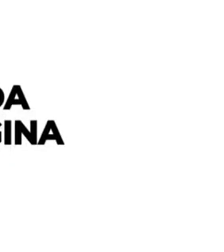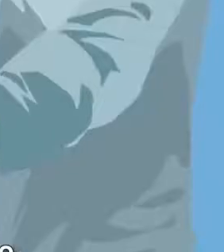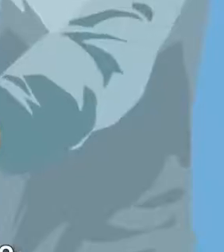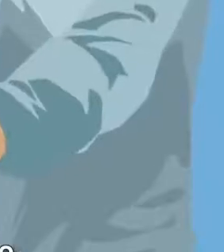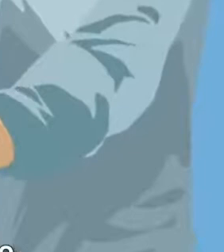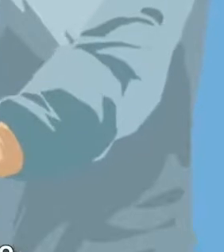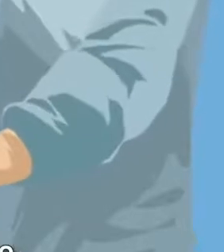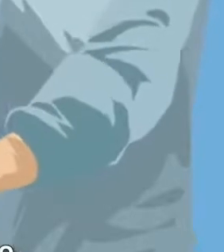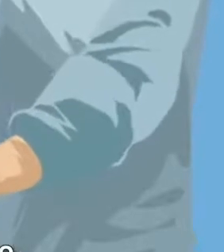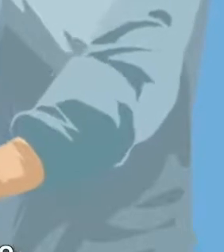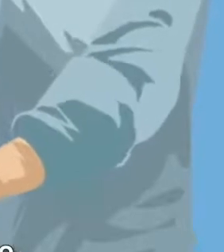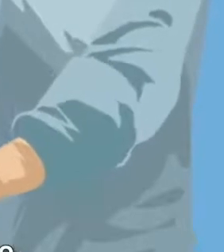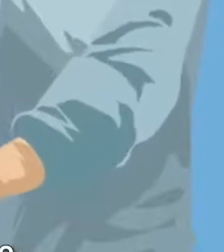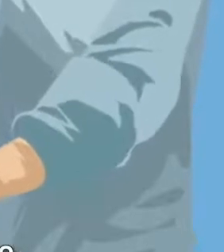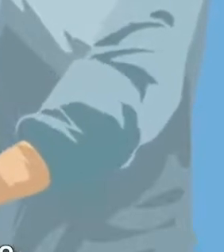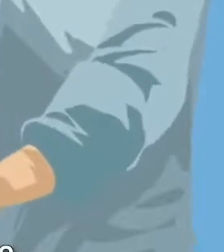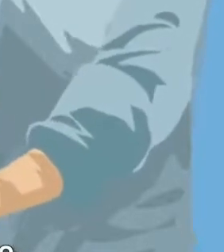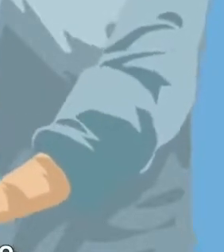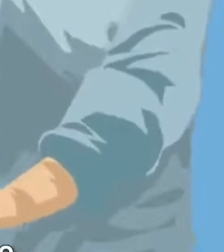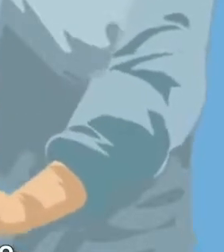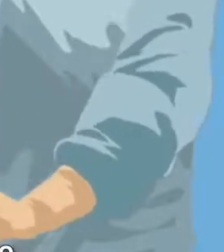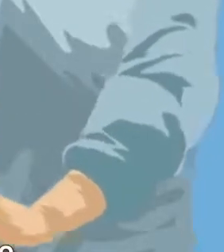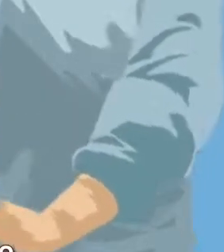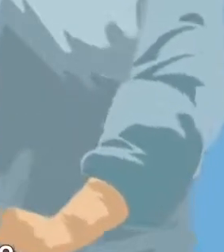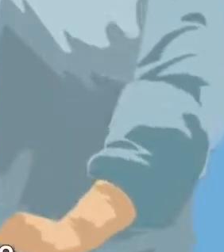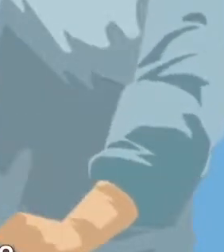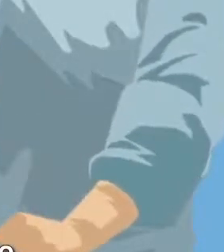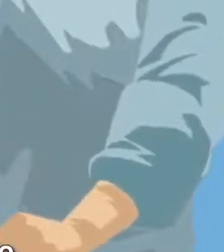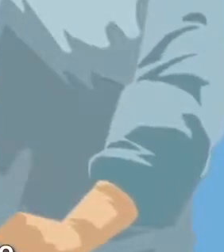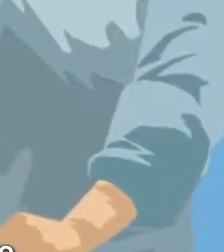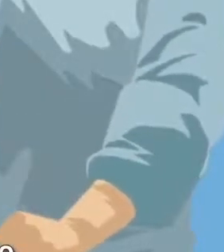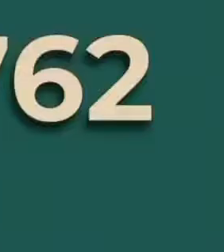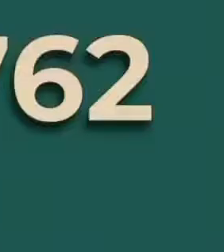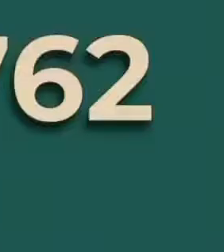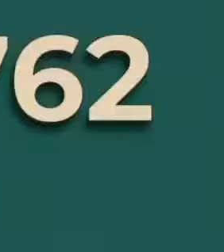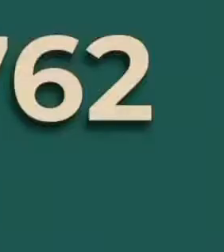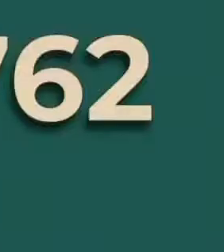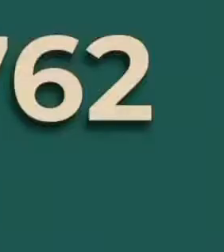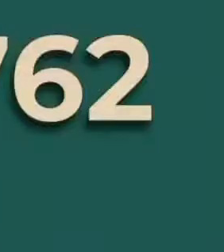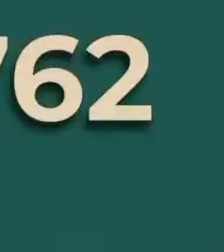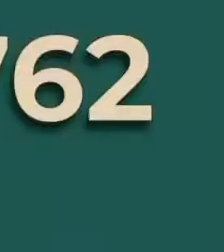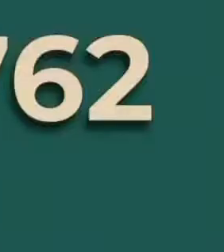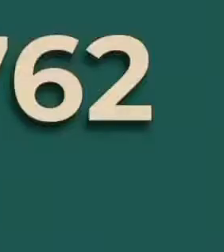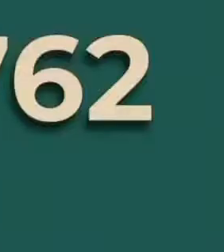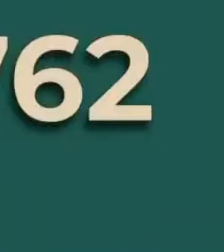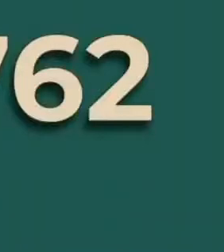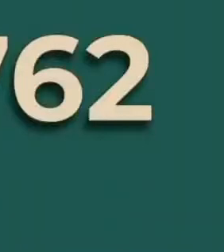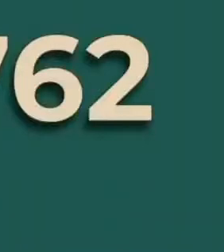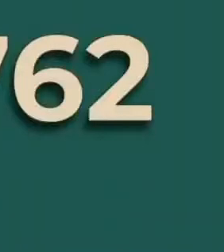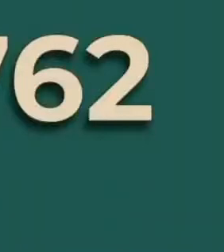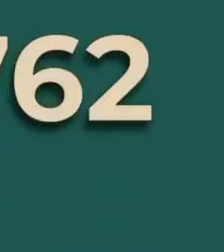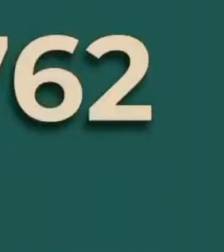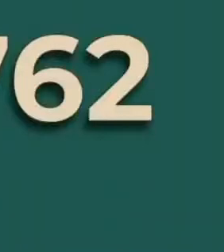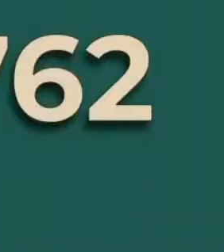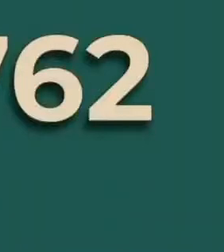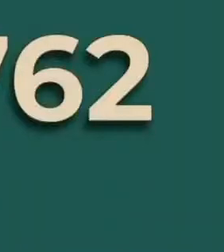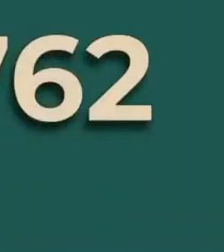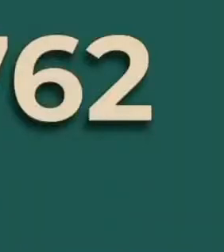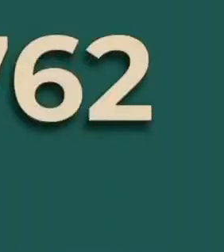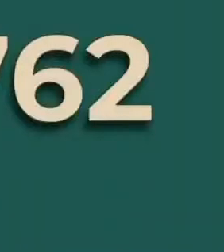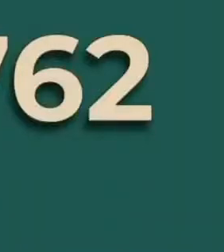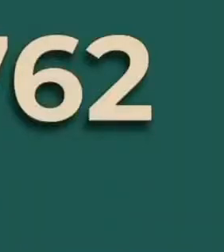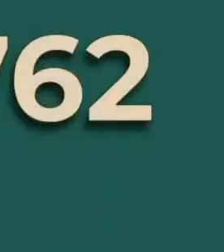pregunto cuándo serán tus próximas consultas y en dónde se atenderá tu parto recibe orientación en la línea 800